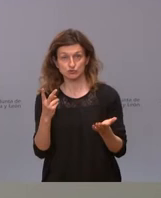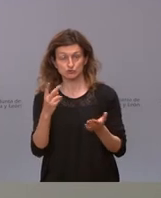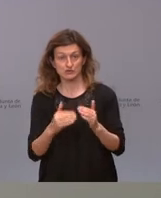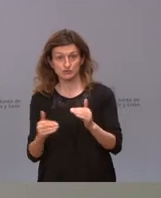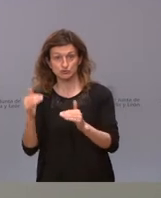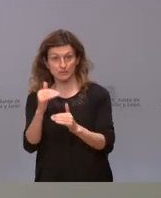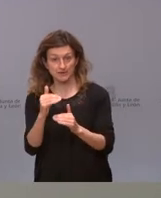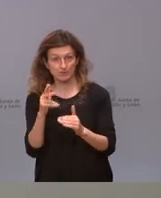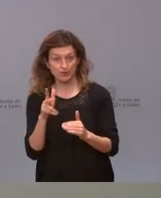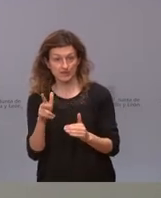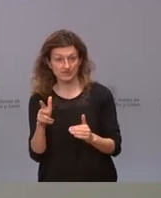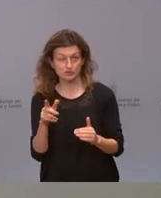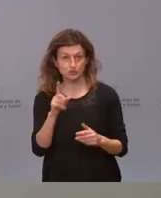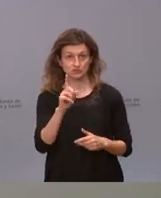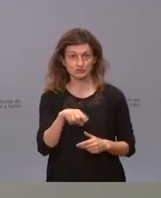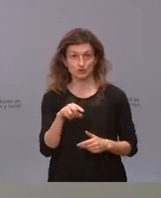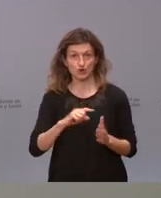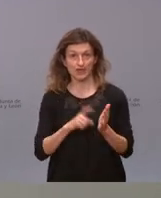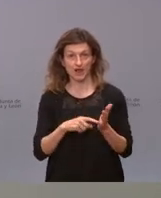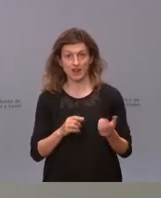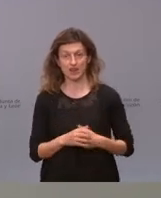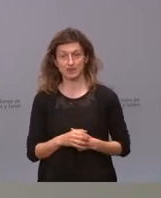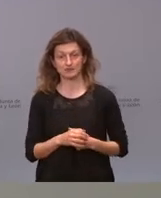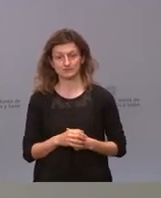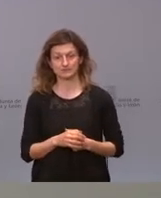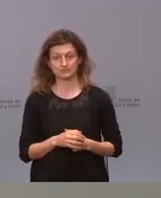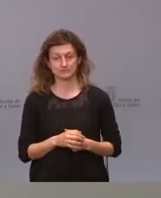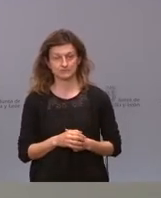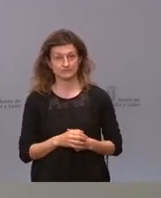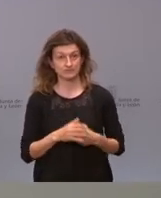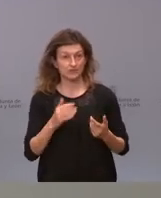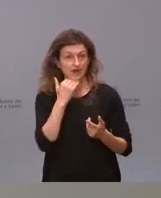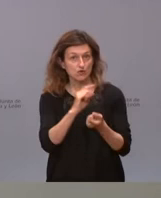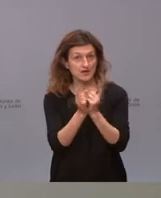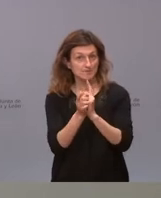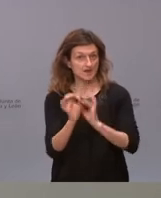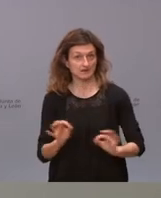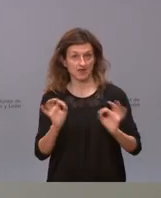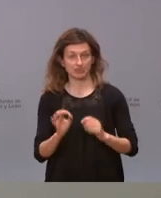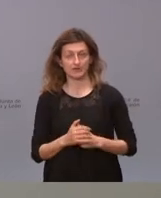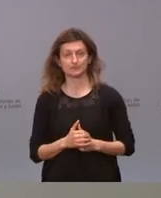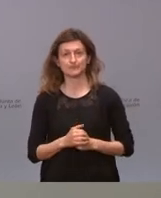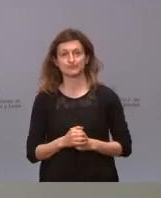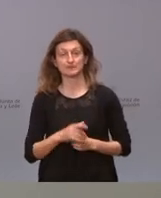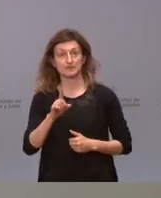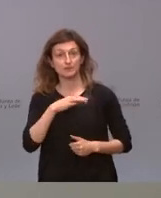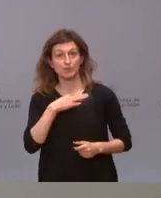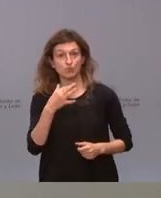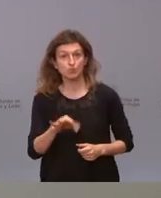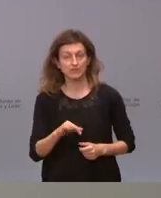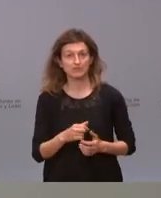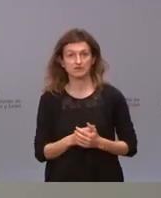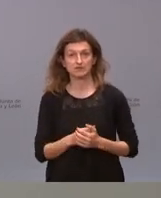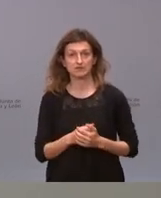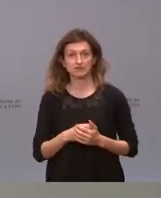derecho o el mismo no derecho legal que el TSJ por lo tanto eso no cambia nada la posibilidad de una